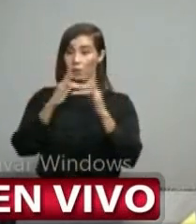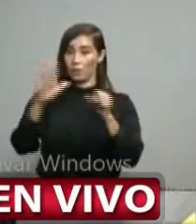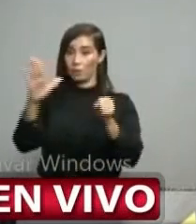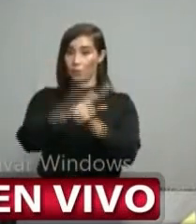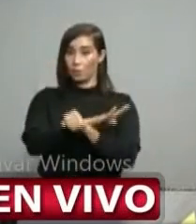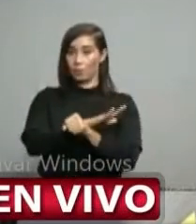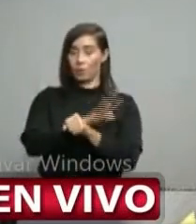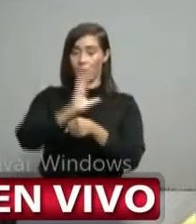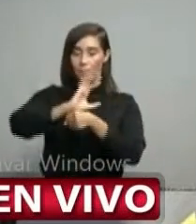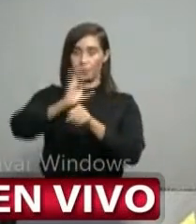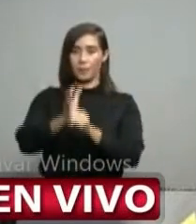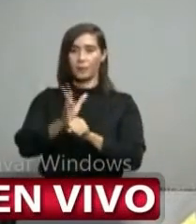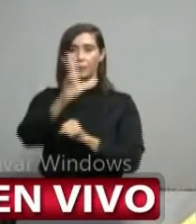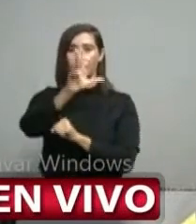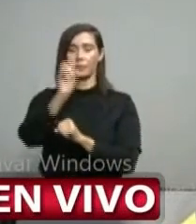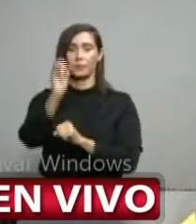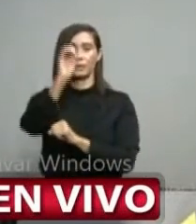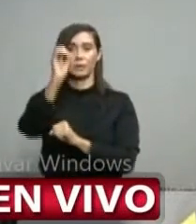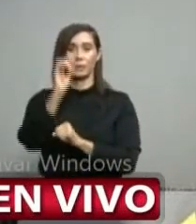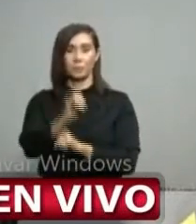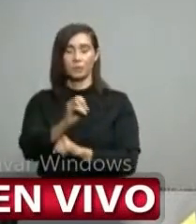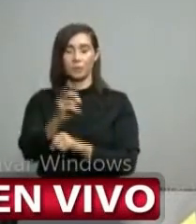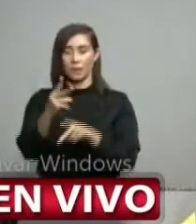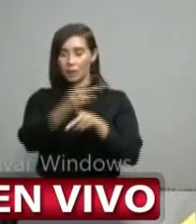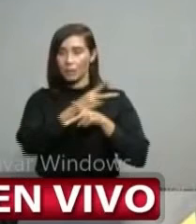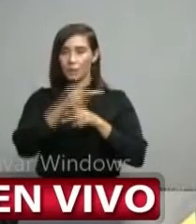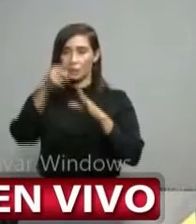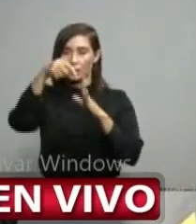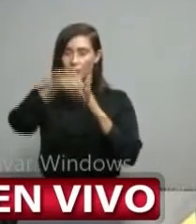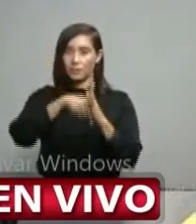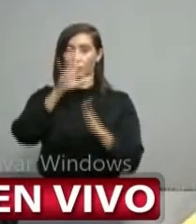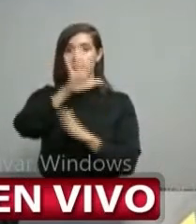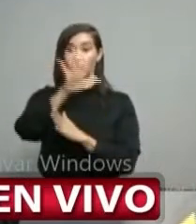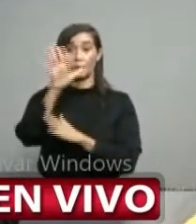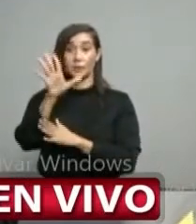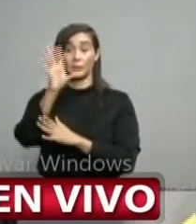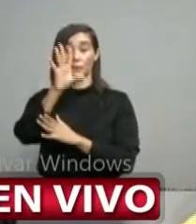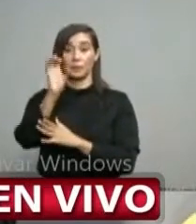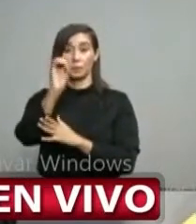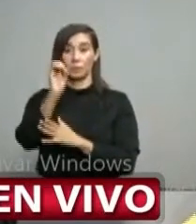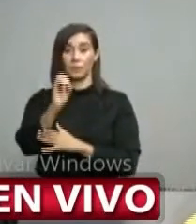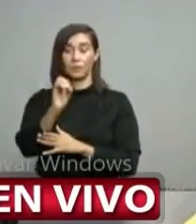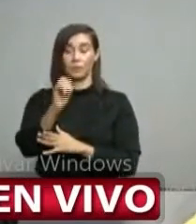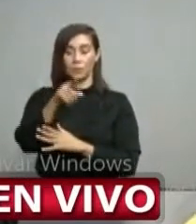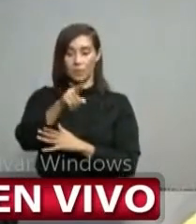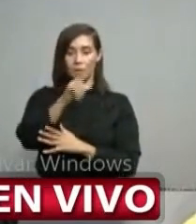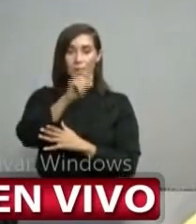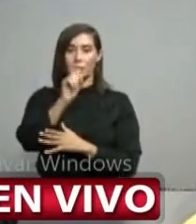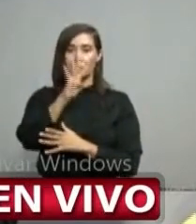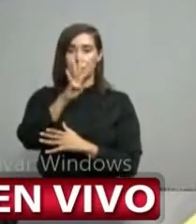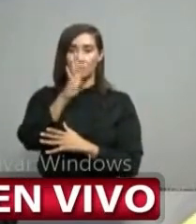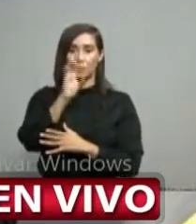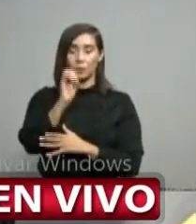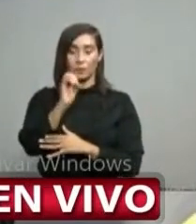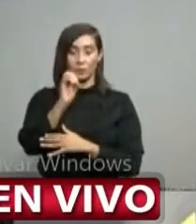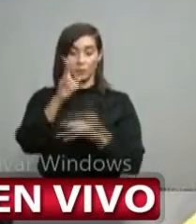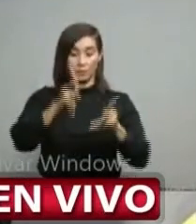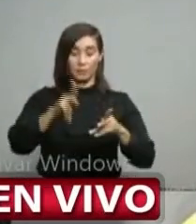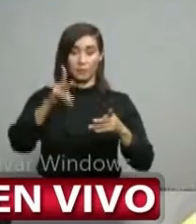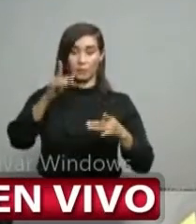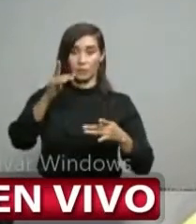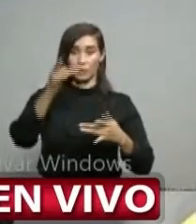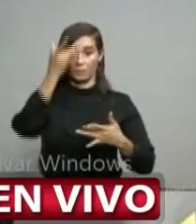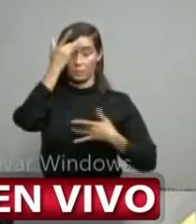treinta por ciento y la de UCI treinta y cinco por ciento tienen ciento cuarenta pacientes internos